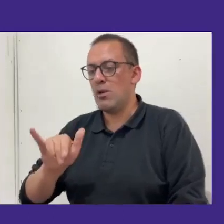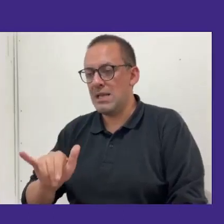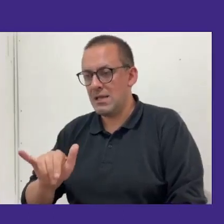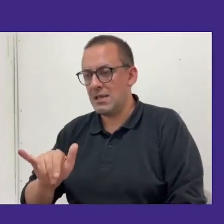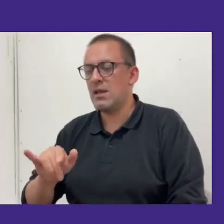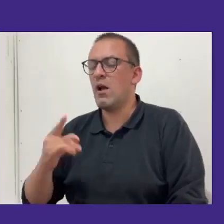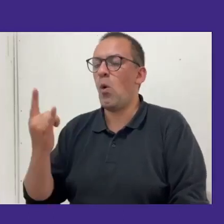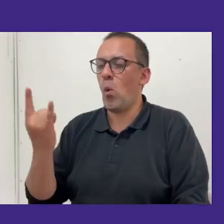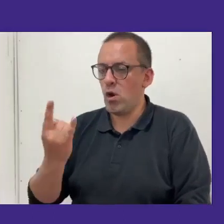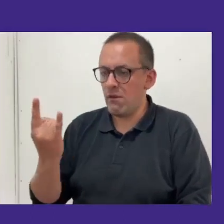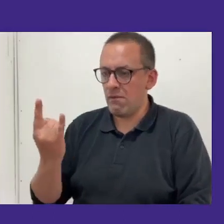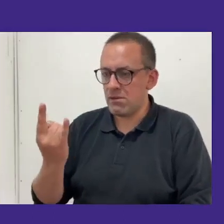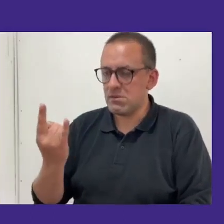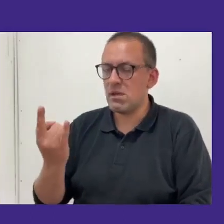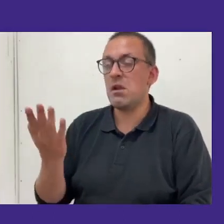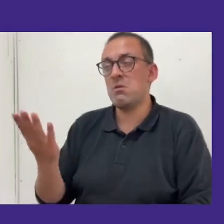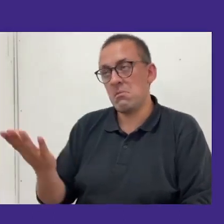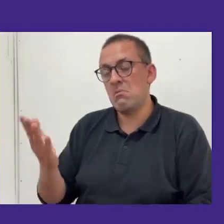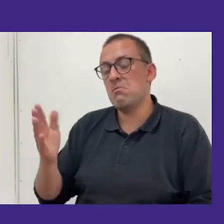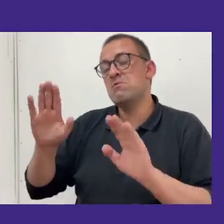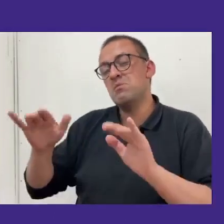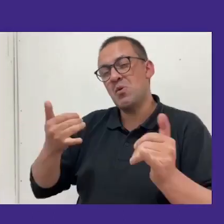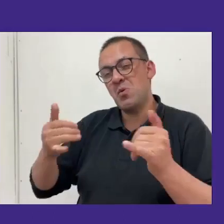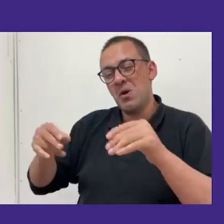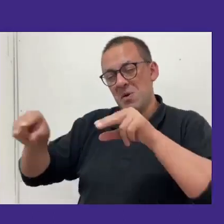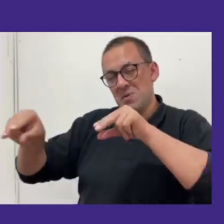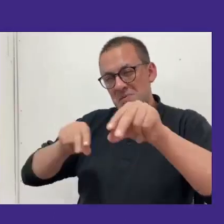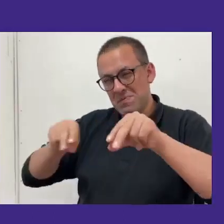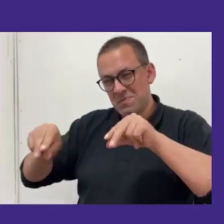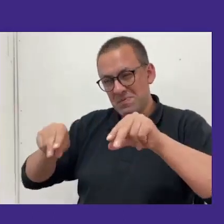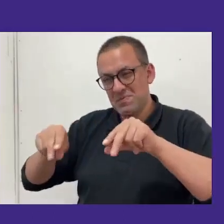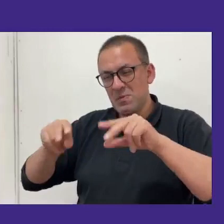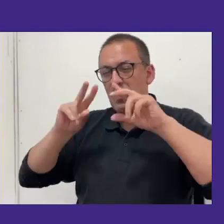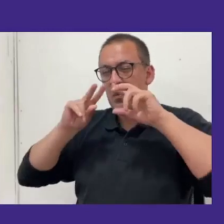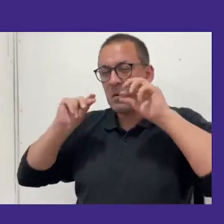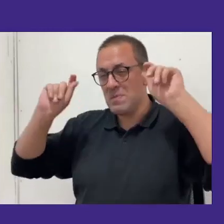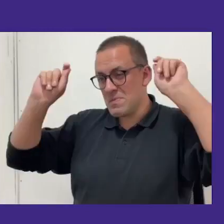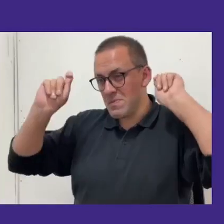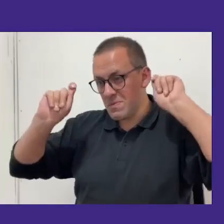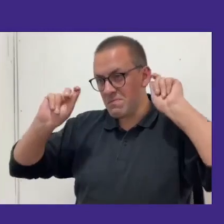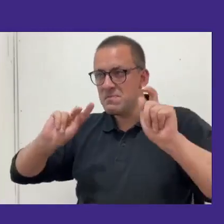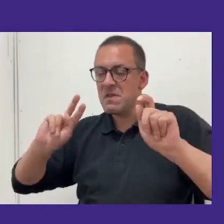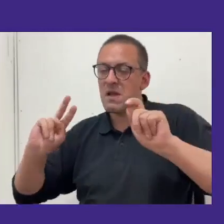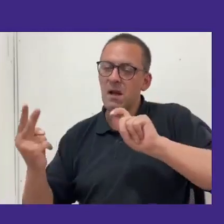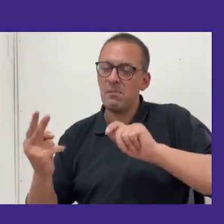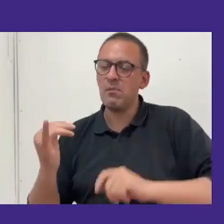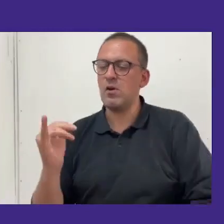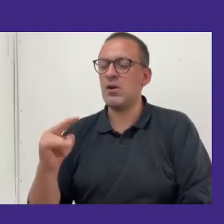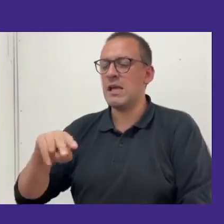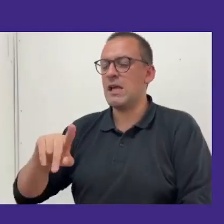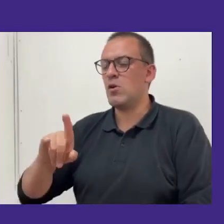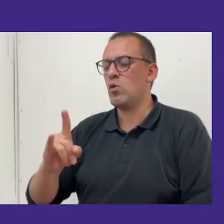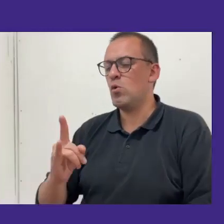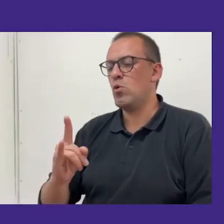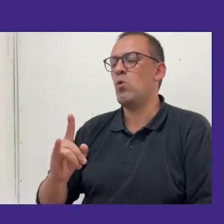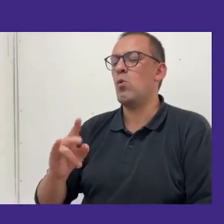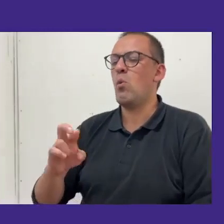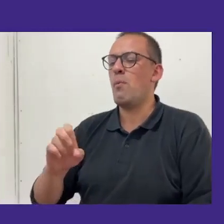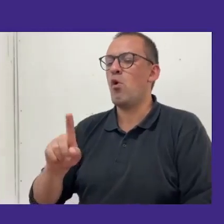que pensamos en darle este giro, este toque inclusivo, lo cambiamos a Inclupoli Universitario.